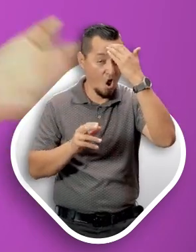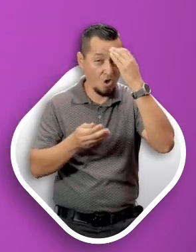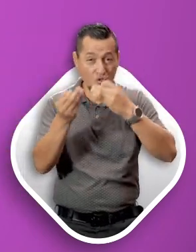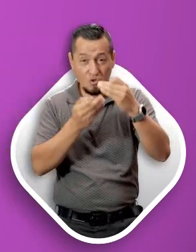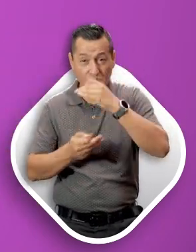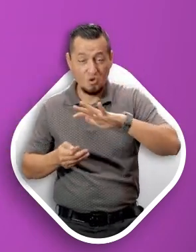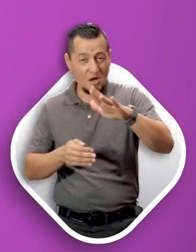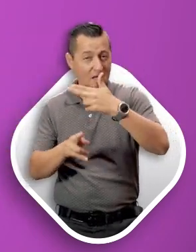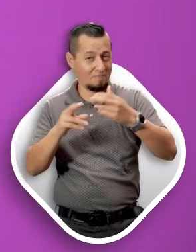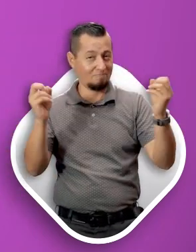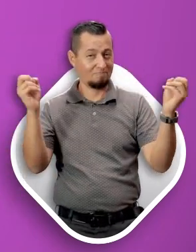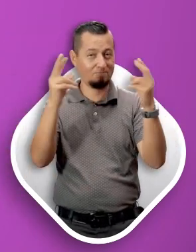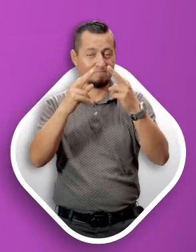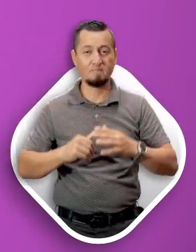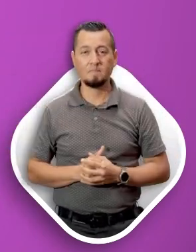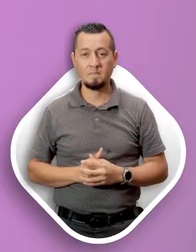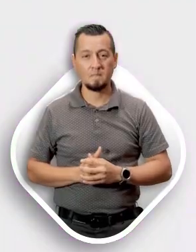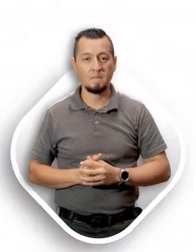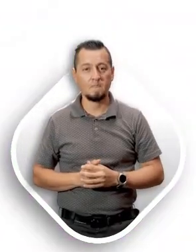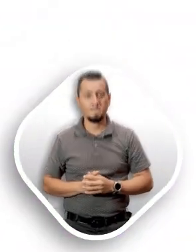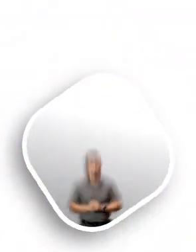conocidos. ¡Hasta luego!